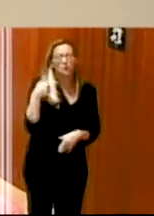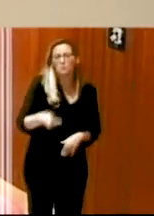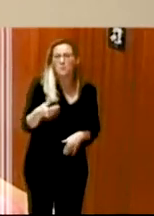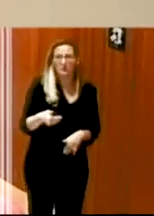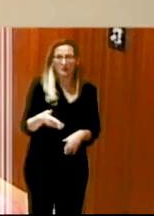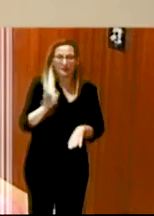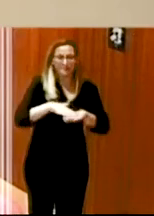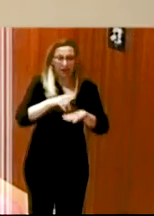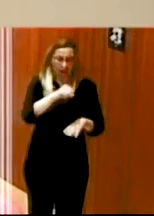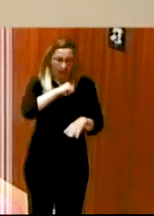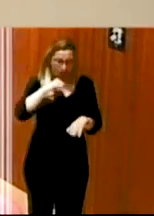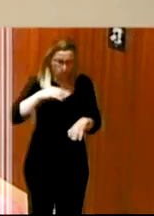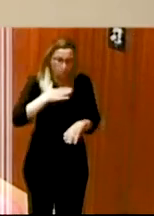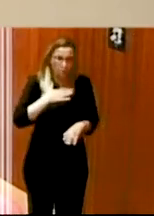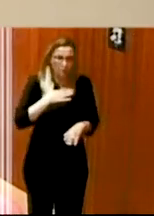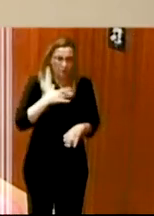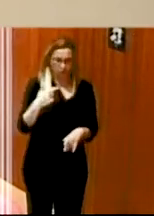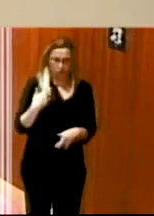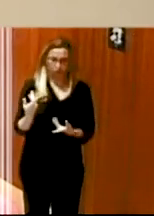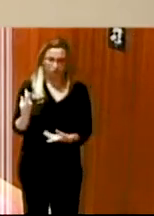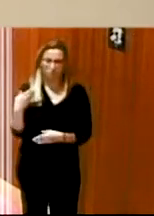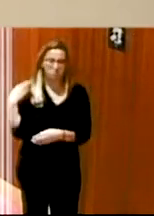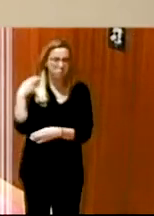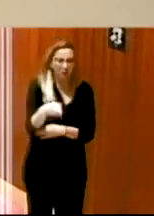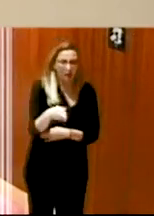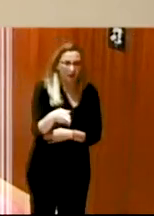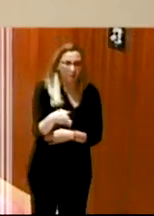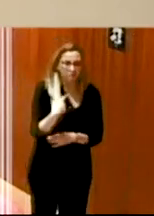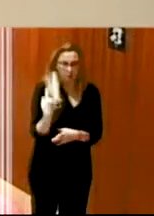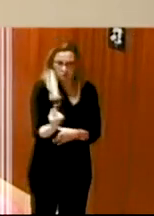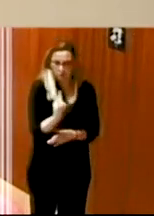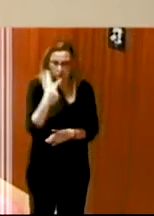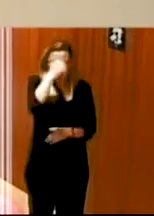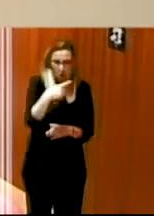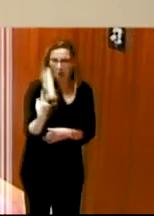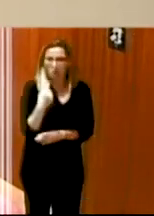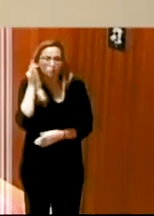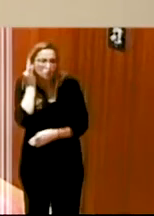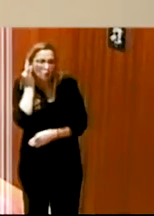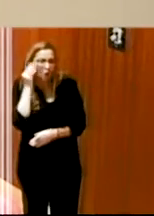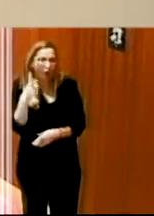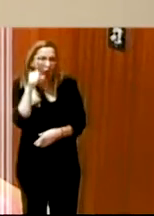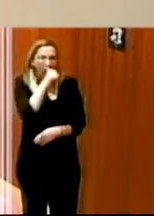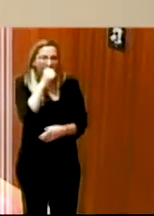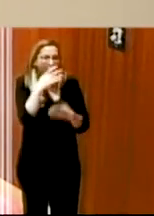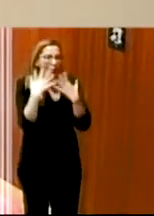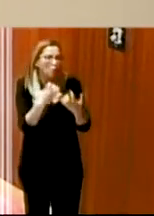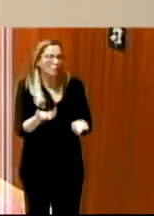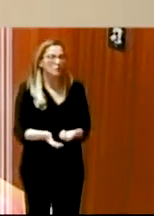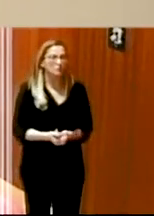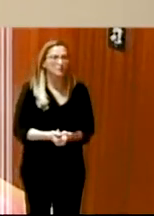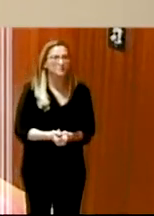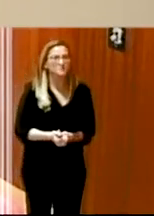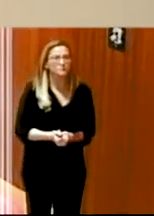autonomía que tú puedas ir solo sola a un concierto porque te apetece y existe también ese tipo de